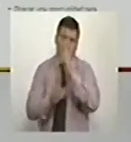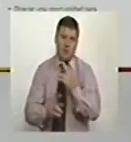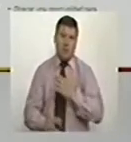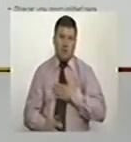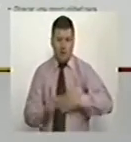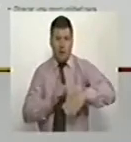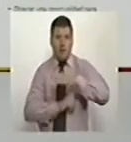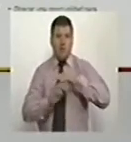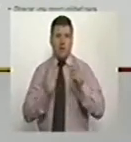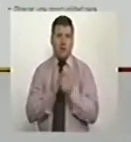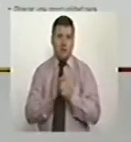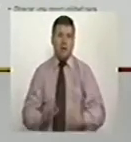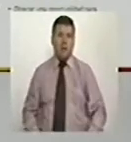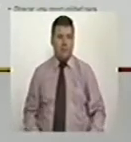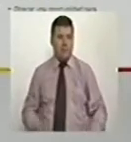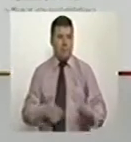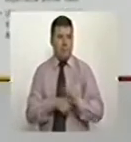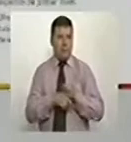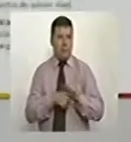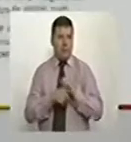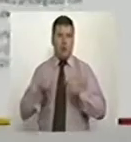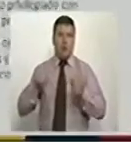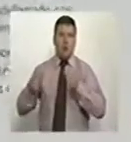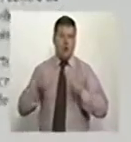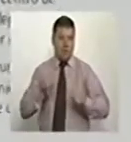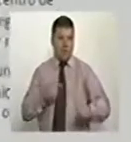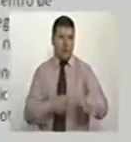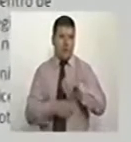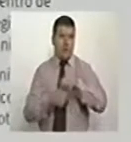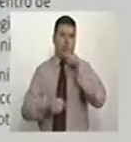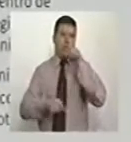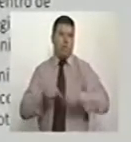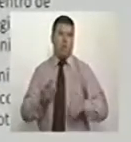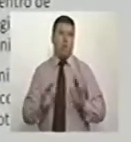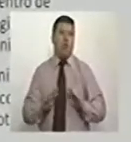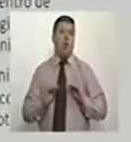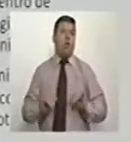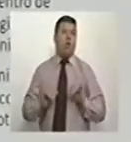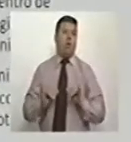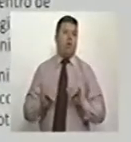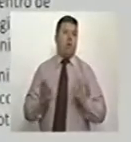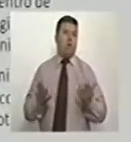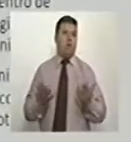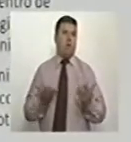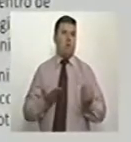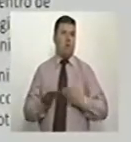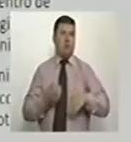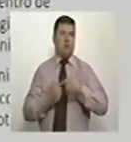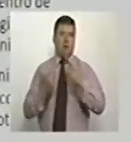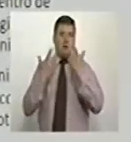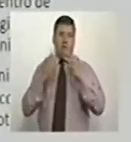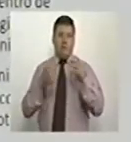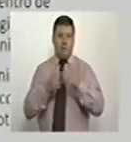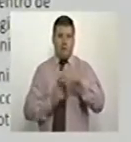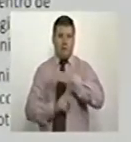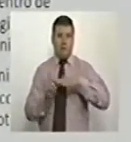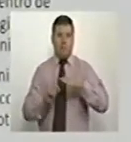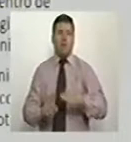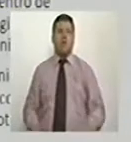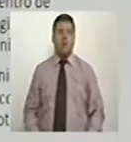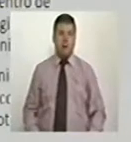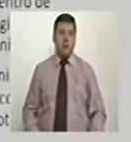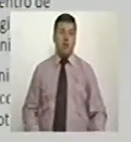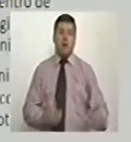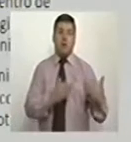nuestro medio ambiente, las prácticas, la competitividad, no puede ir por encima de nuestras condiciones y capacidad del medio ambiente. La